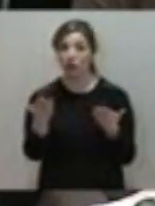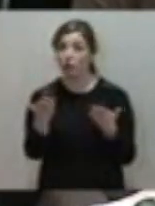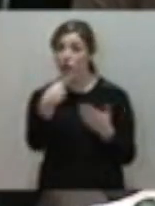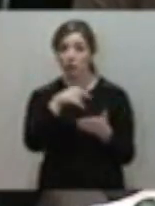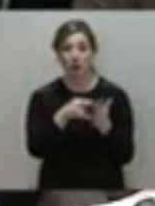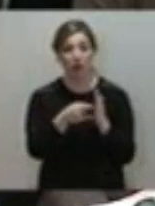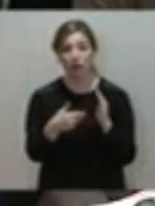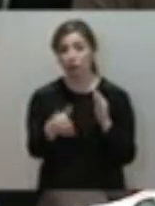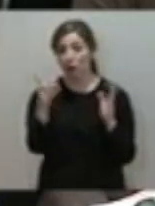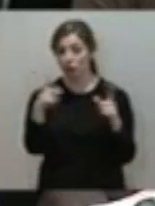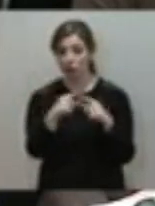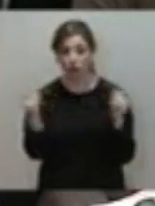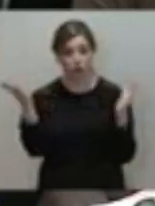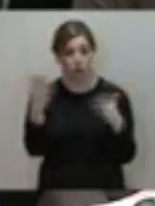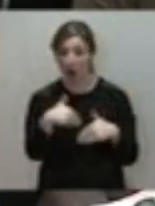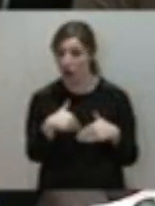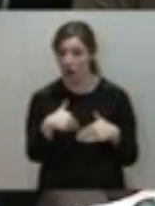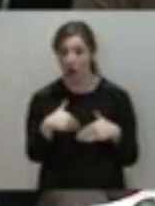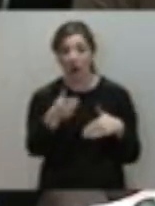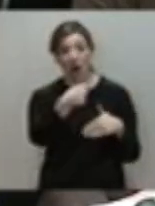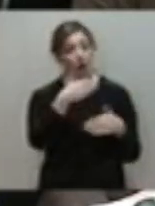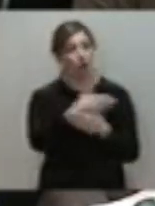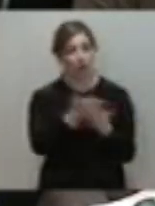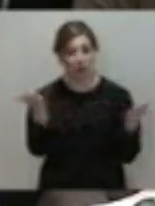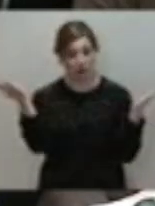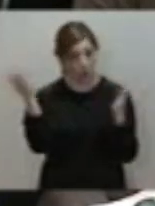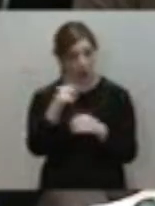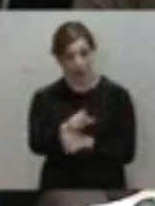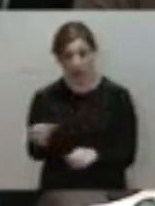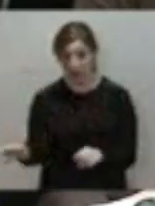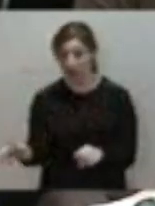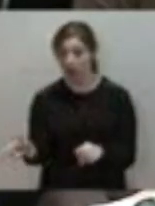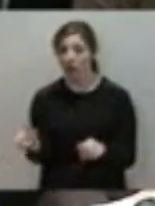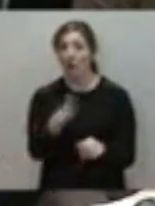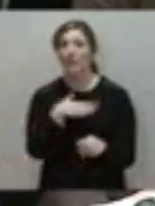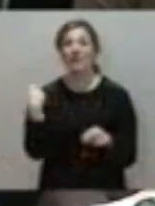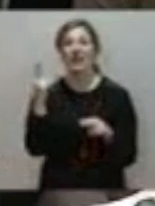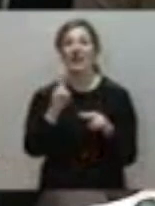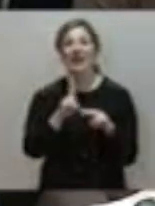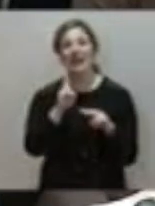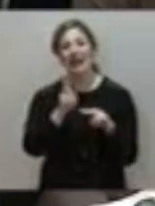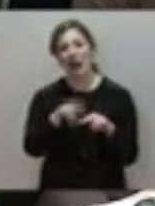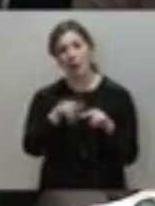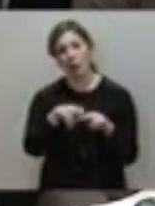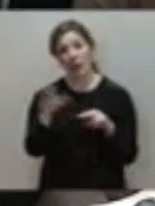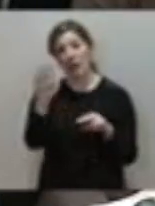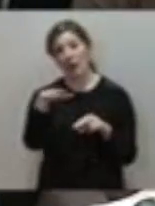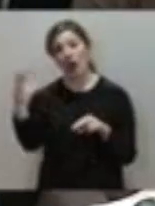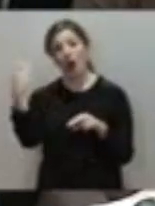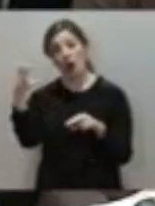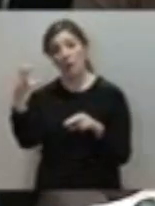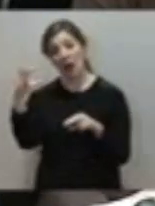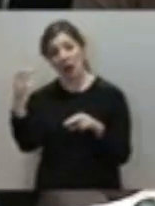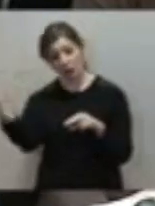un plan de futuro para Asturias, nadie les cree, han preferido cremar carbón de sangre de Colombia, sus